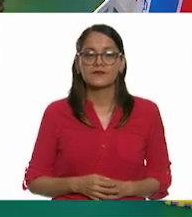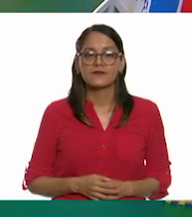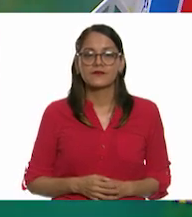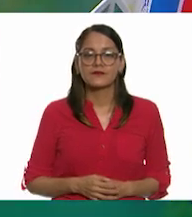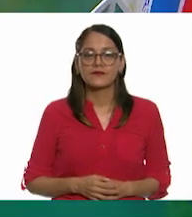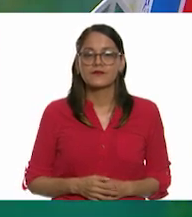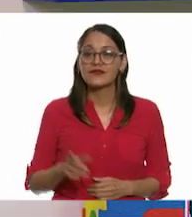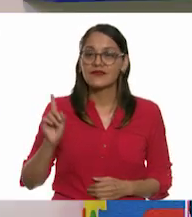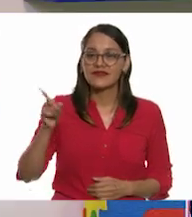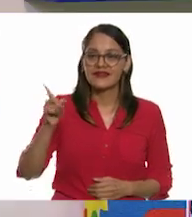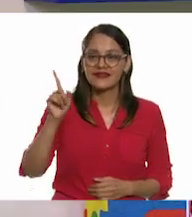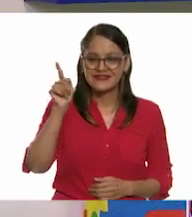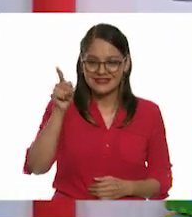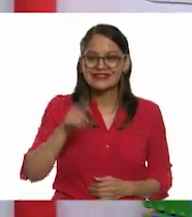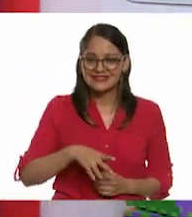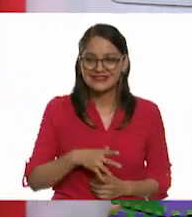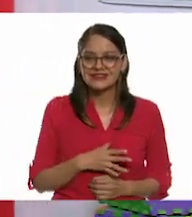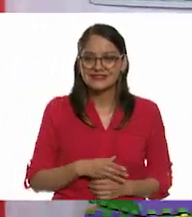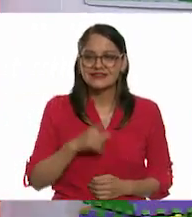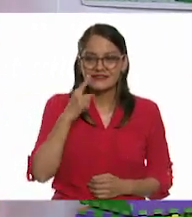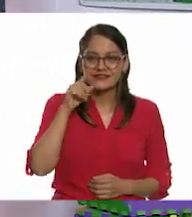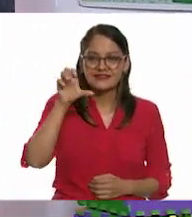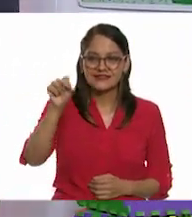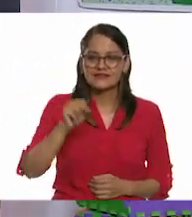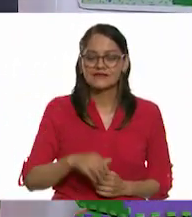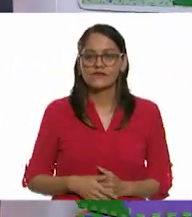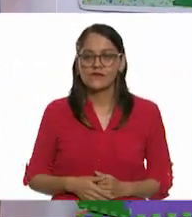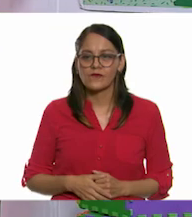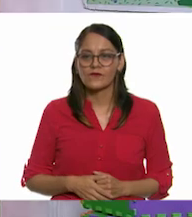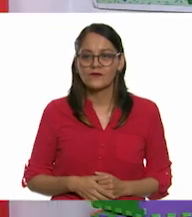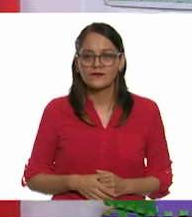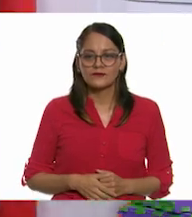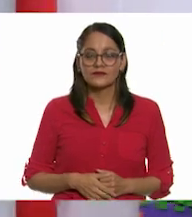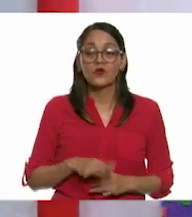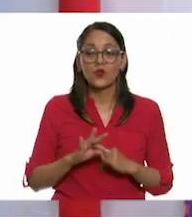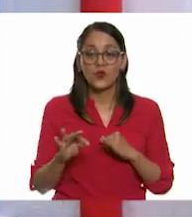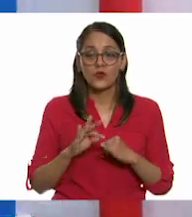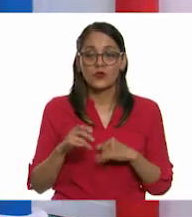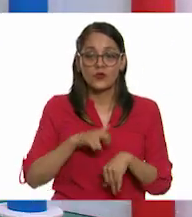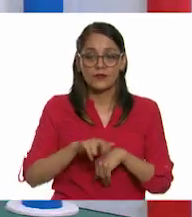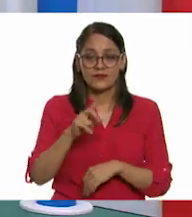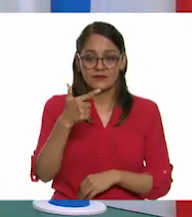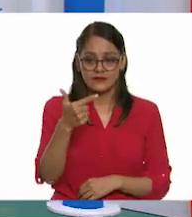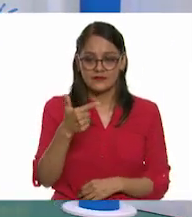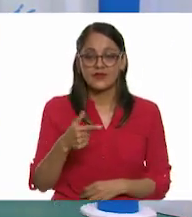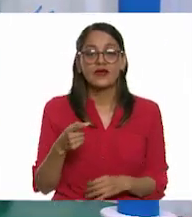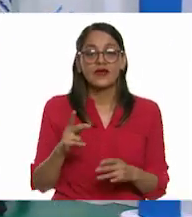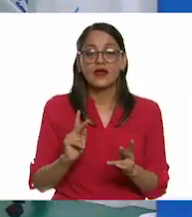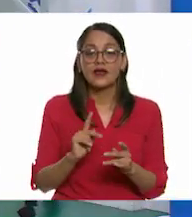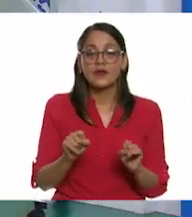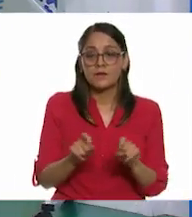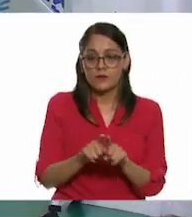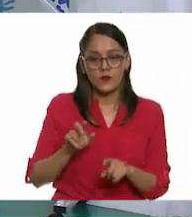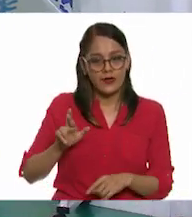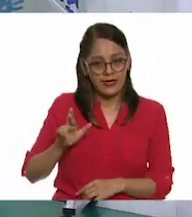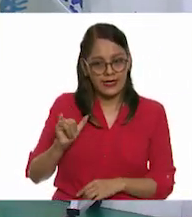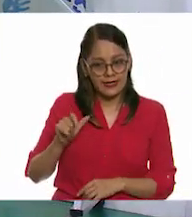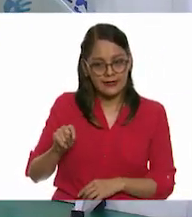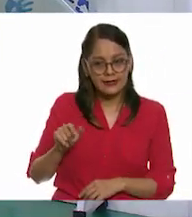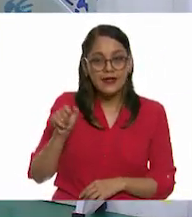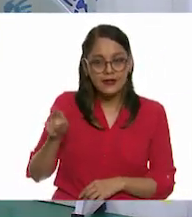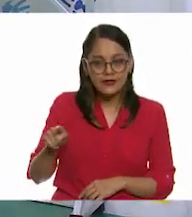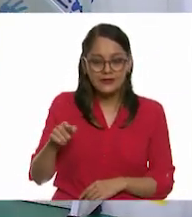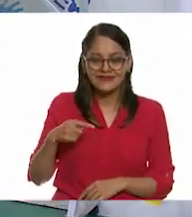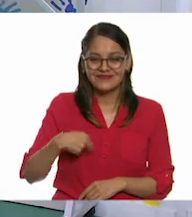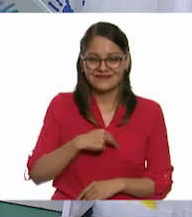Buscando. Ah, ya está, maestro. Oh, ya lo alcanzo a ver. Siete, siete, siete. Vamos a ver entonces. Este es el sobre número siete. Y como le corresponde a Rita de acuerdo al juego que